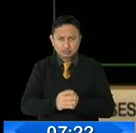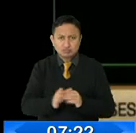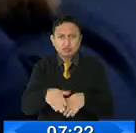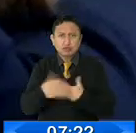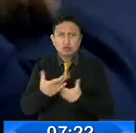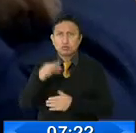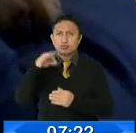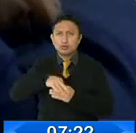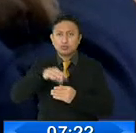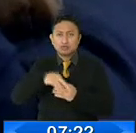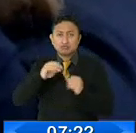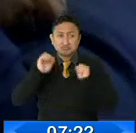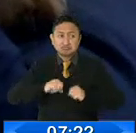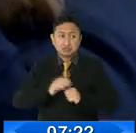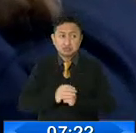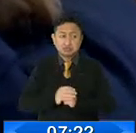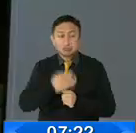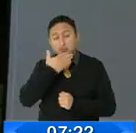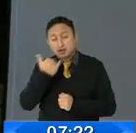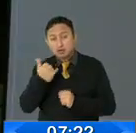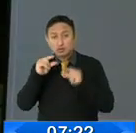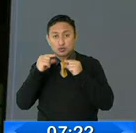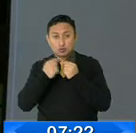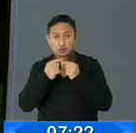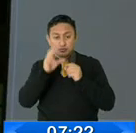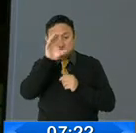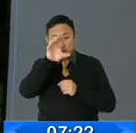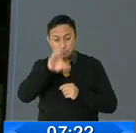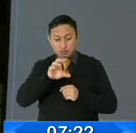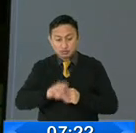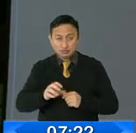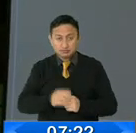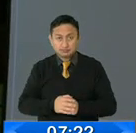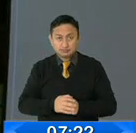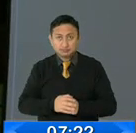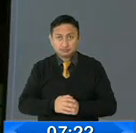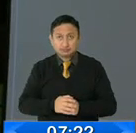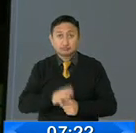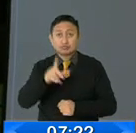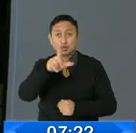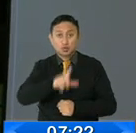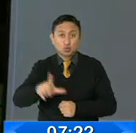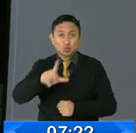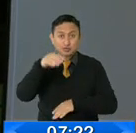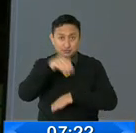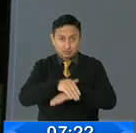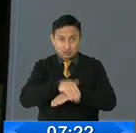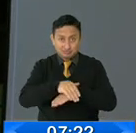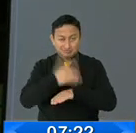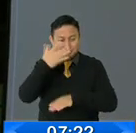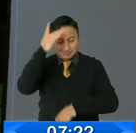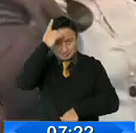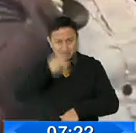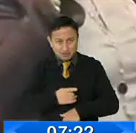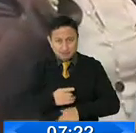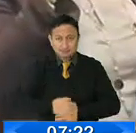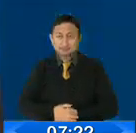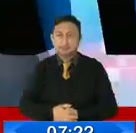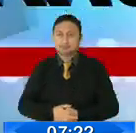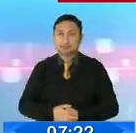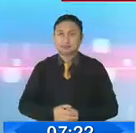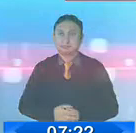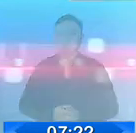votación sería hacerlo en bloques. Pero esto será definido la noche de lunes, informó Carolina Basante.